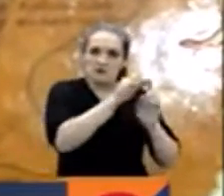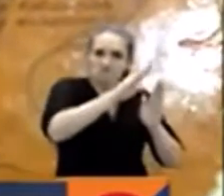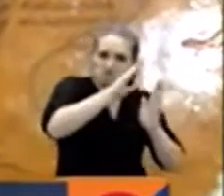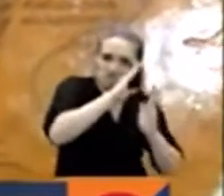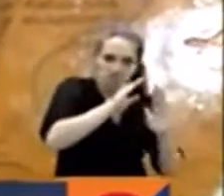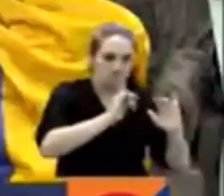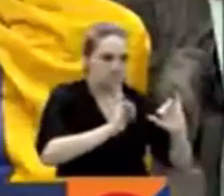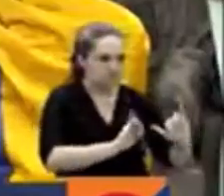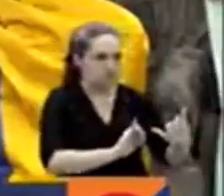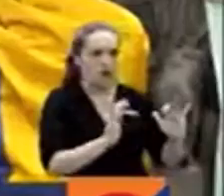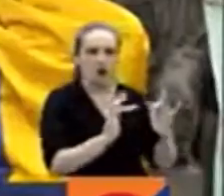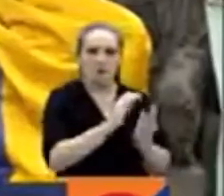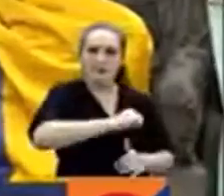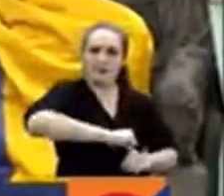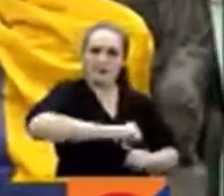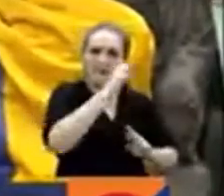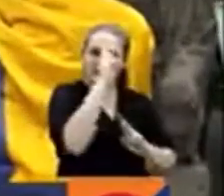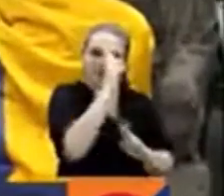espacios humanitarios.